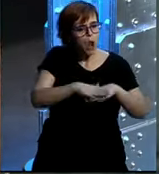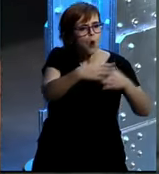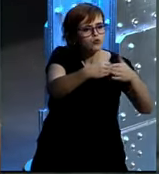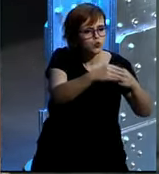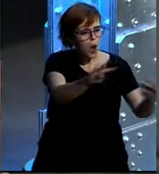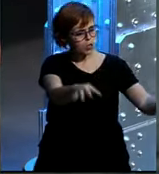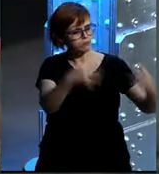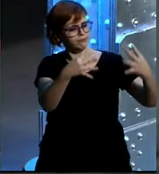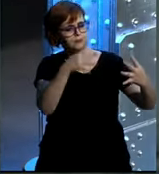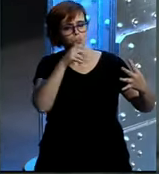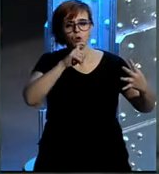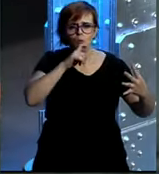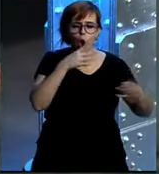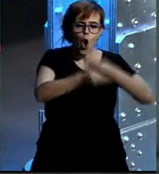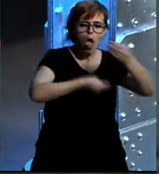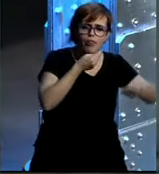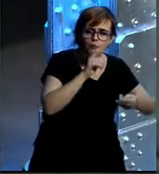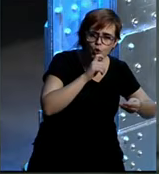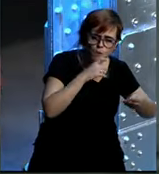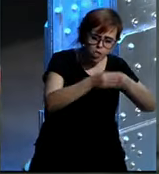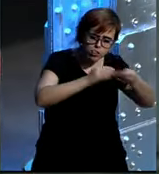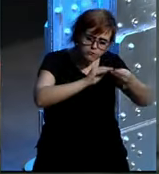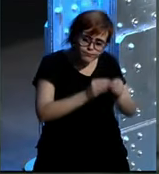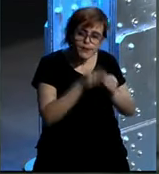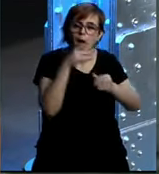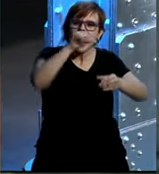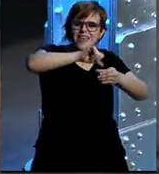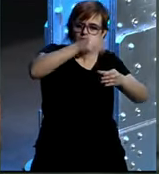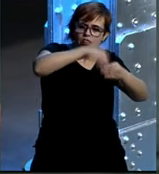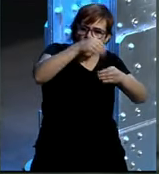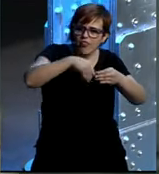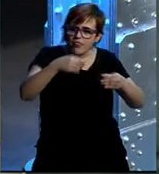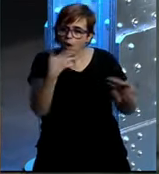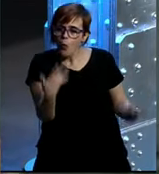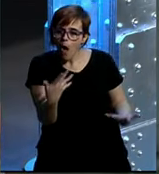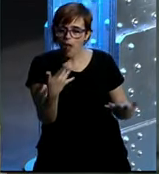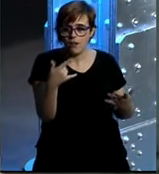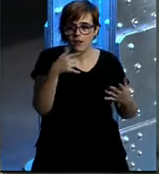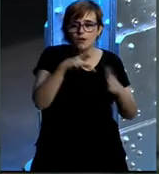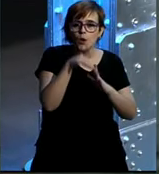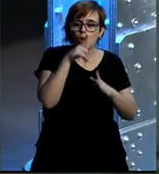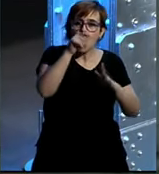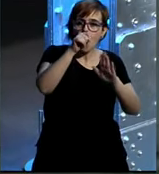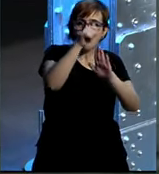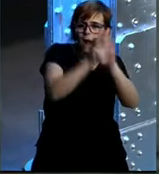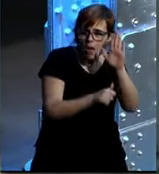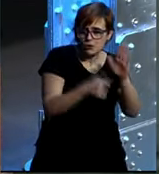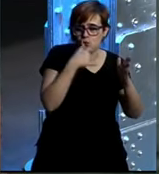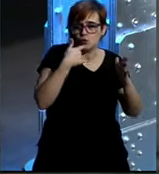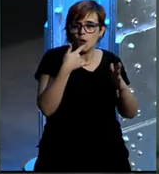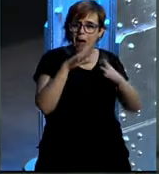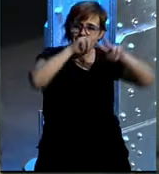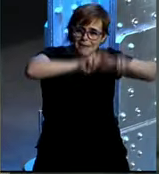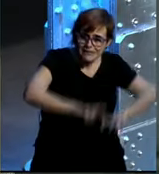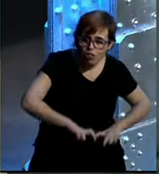Queremos que se sepa cómo los hacemos, dónde los hacemos, qué ingredientes tienen, qué parámetros, desde el punto de vista de la investigación